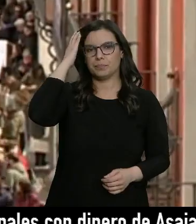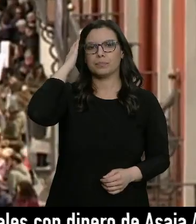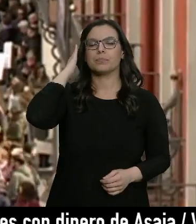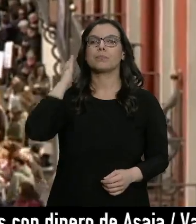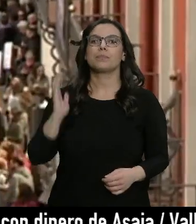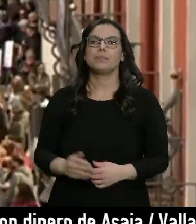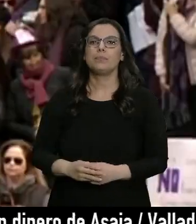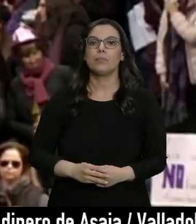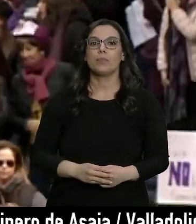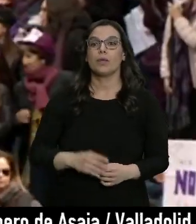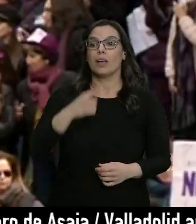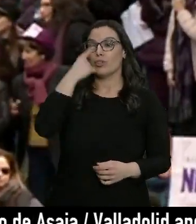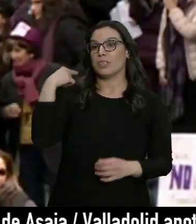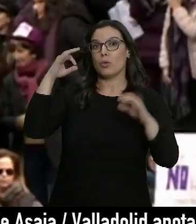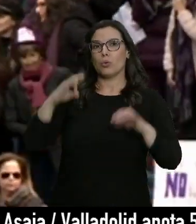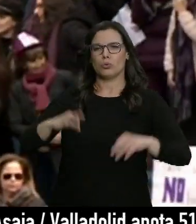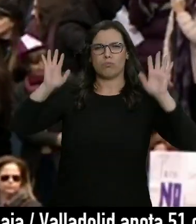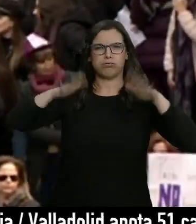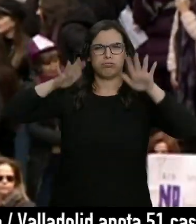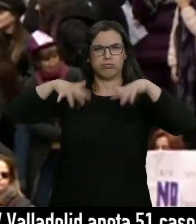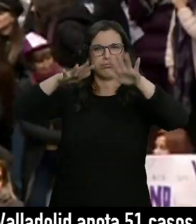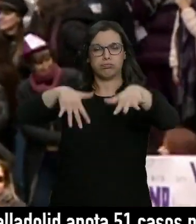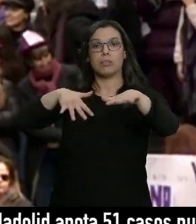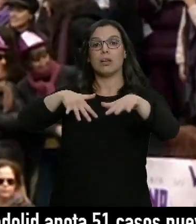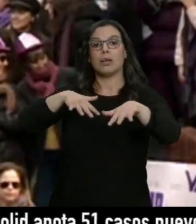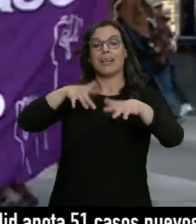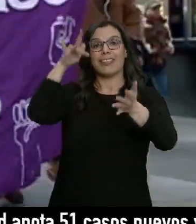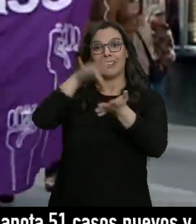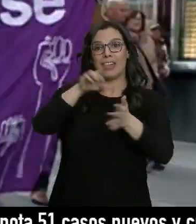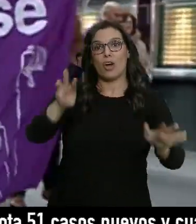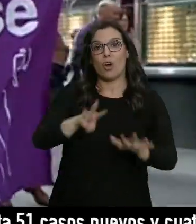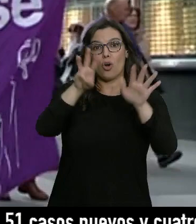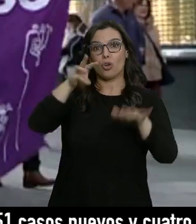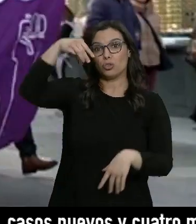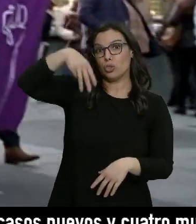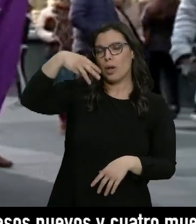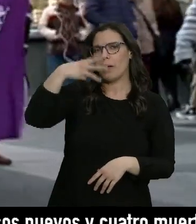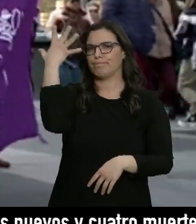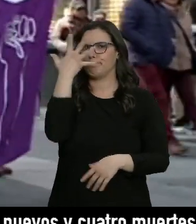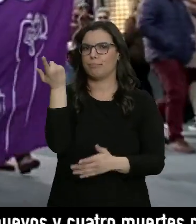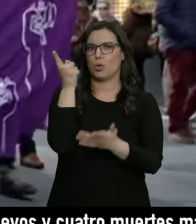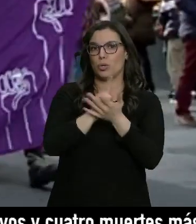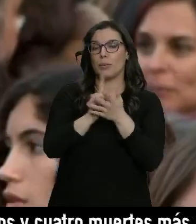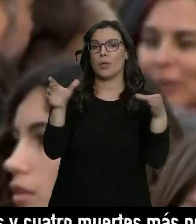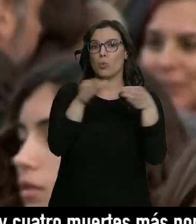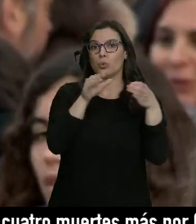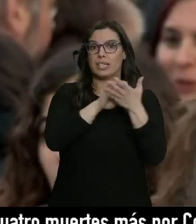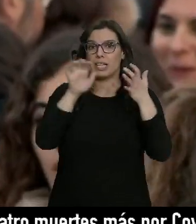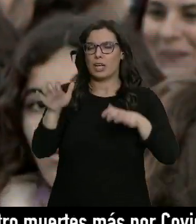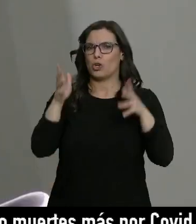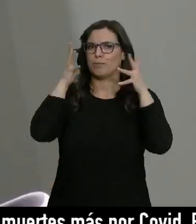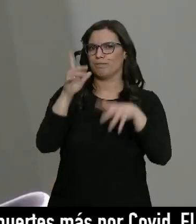Un año después de abarrotar las calles, las manifestaciones del 8M vuelven a estar cuestionadas. La Junta no las